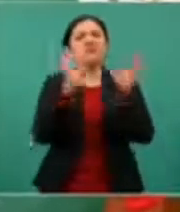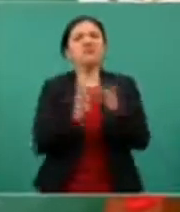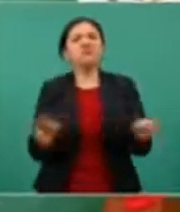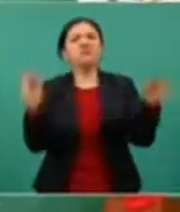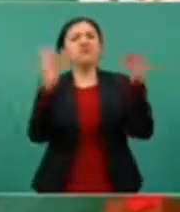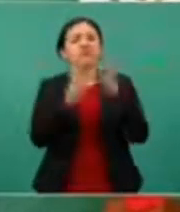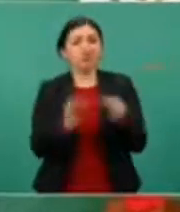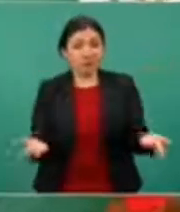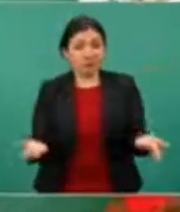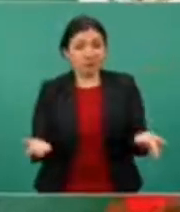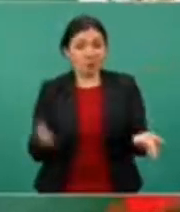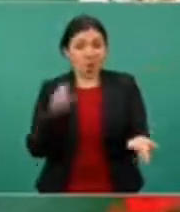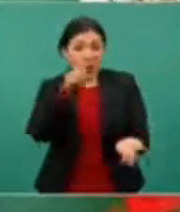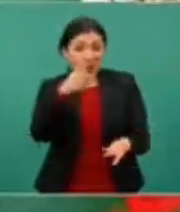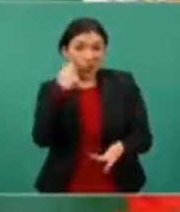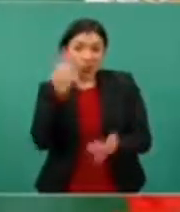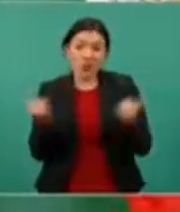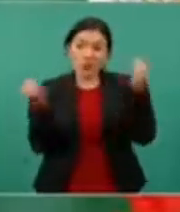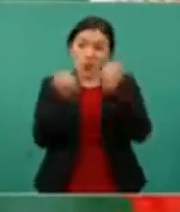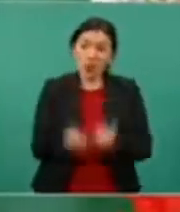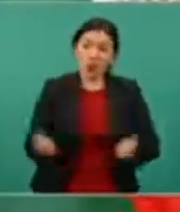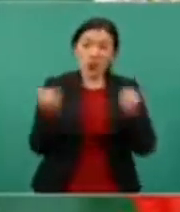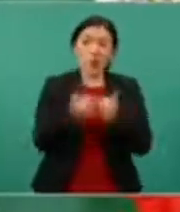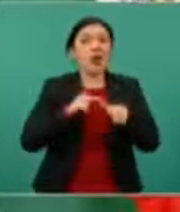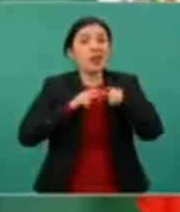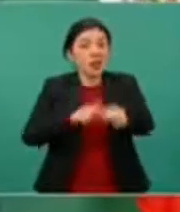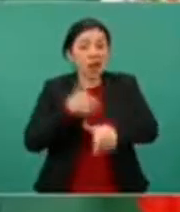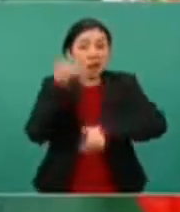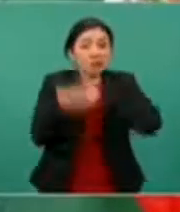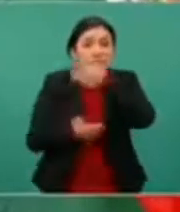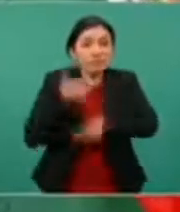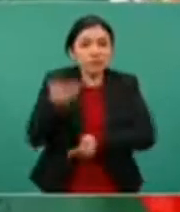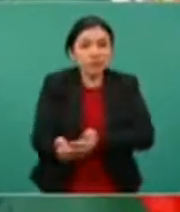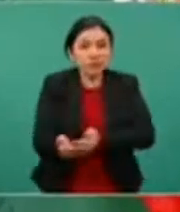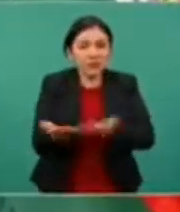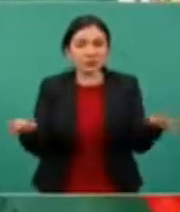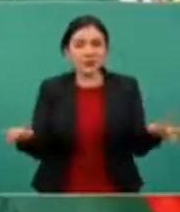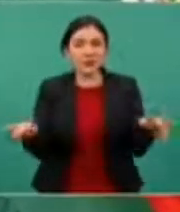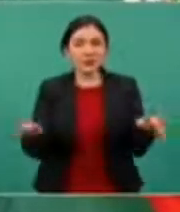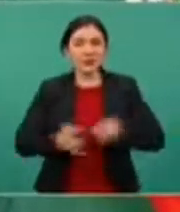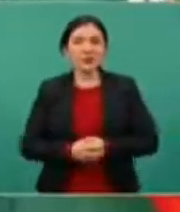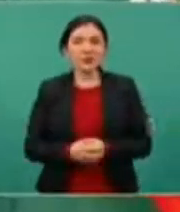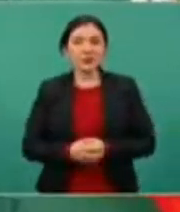¿O vas a seguir tú igual con